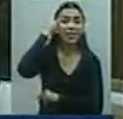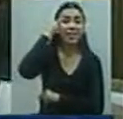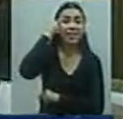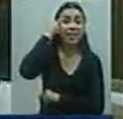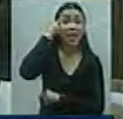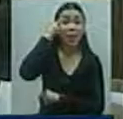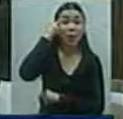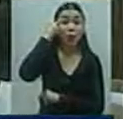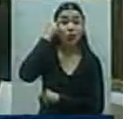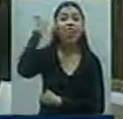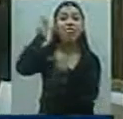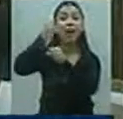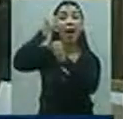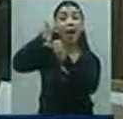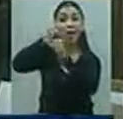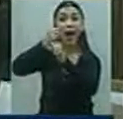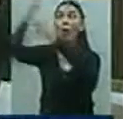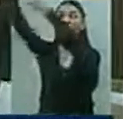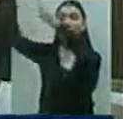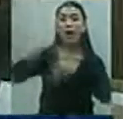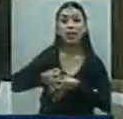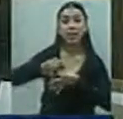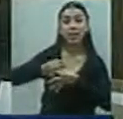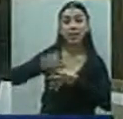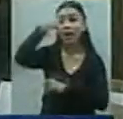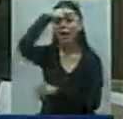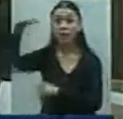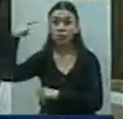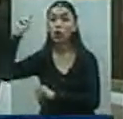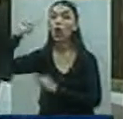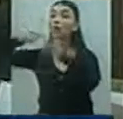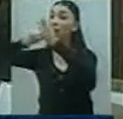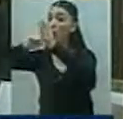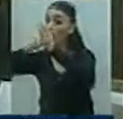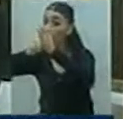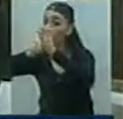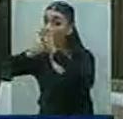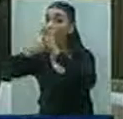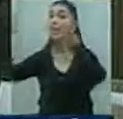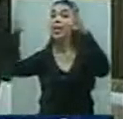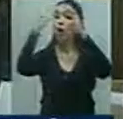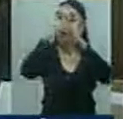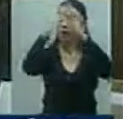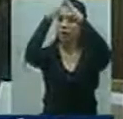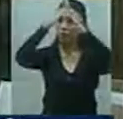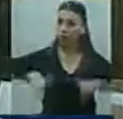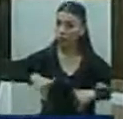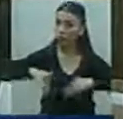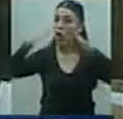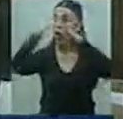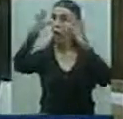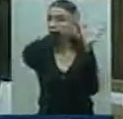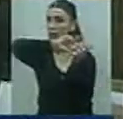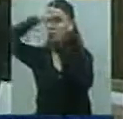nuestra cooperativa y esto va a ser un proceso de poner en práctica y en movimiento todas las